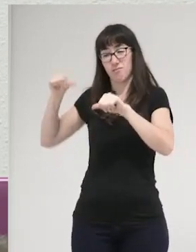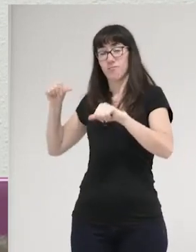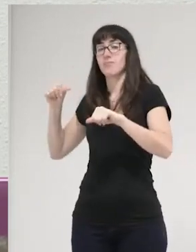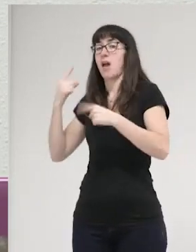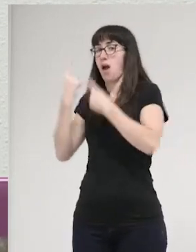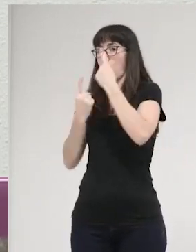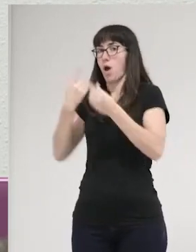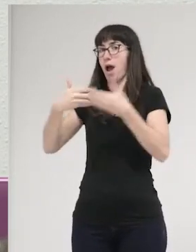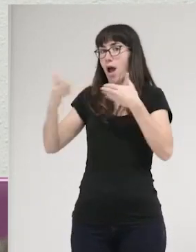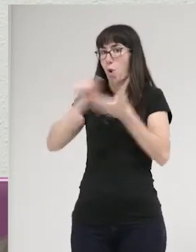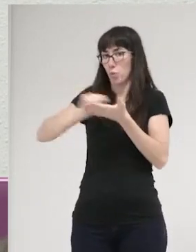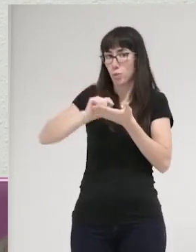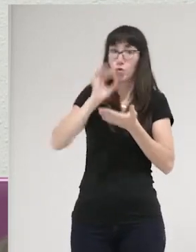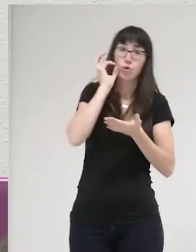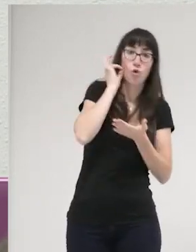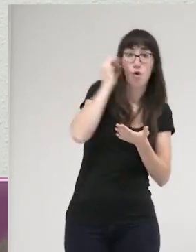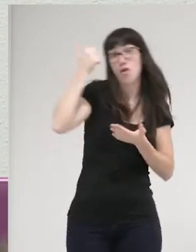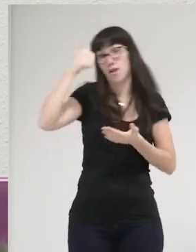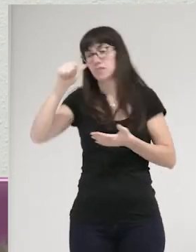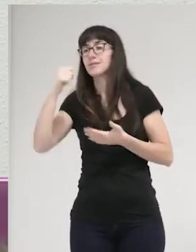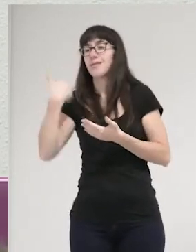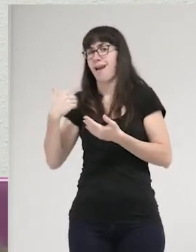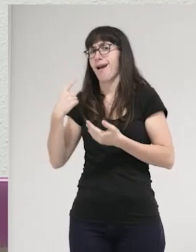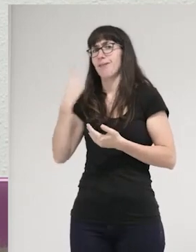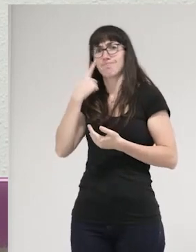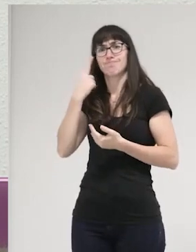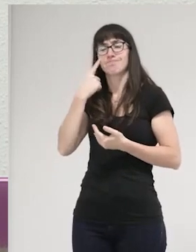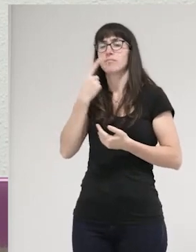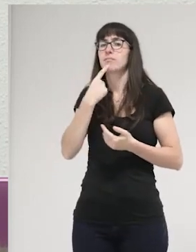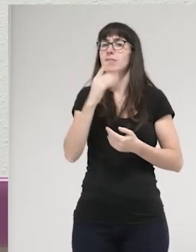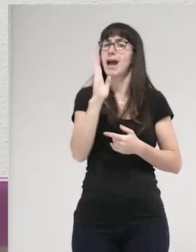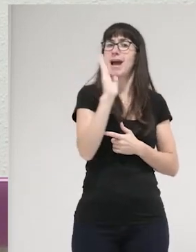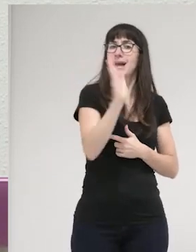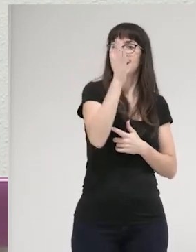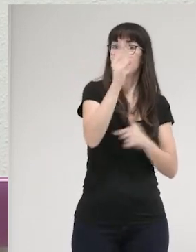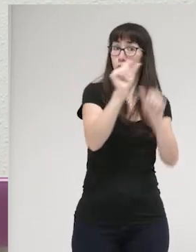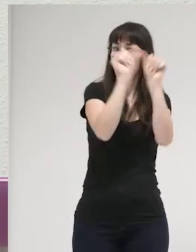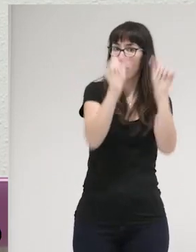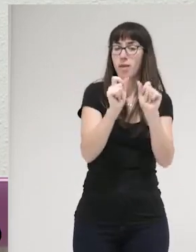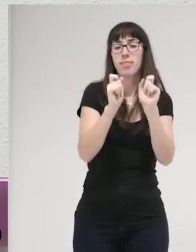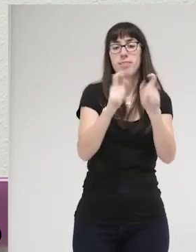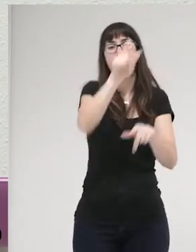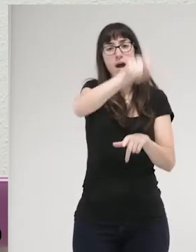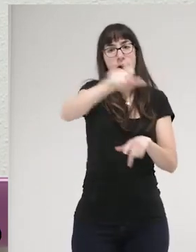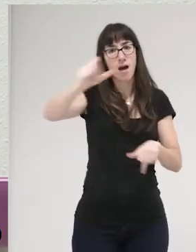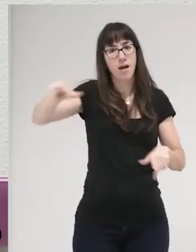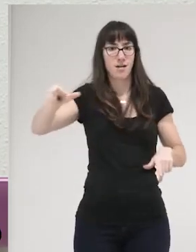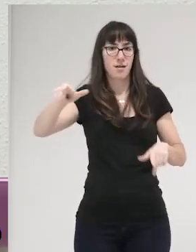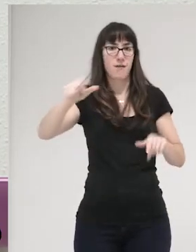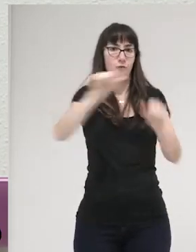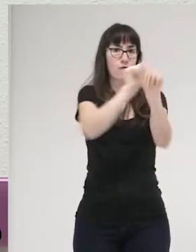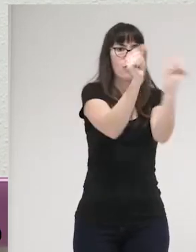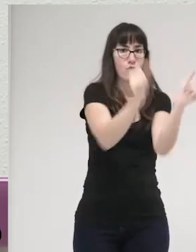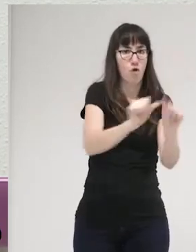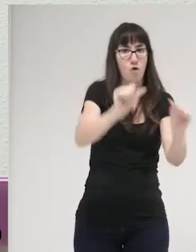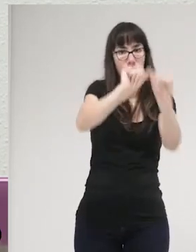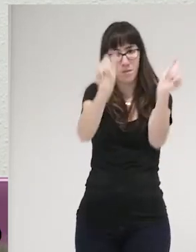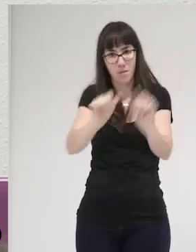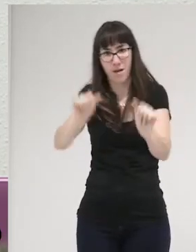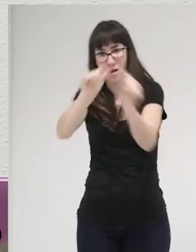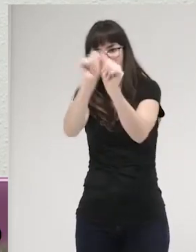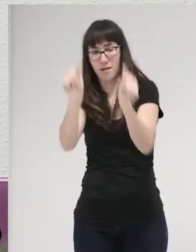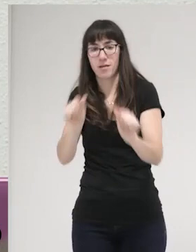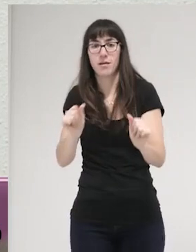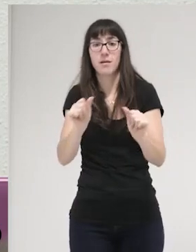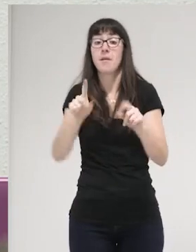parte de algunas autoras y algunos autores, los modelos de castigos configuran a los sujetos pero no solo que configuren a los sujetos sino que además